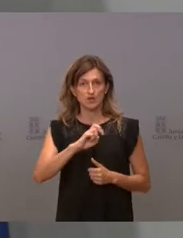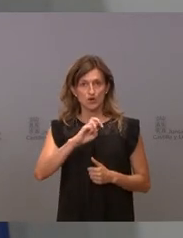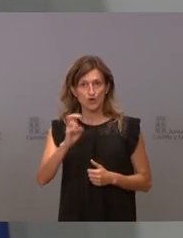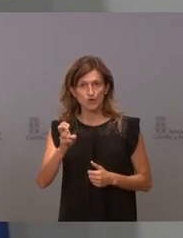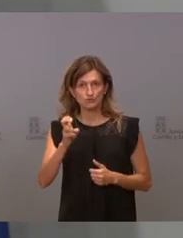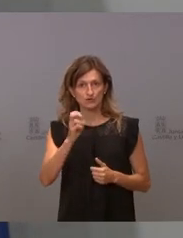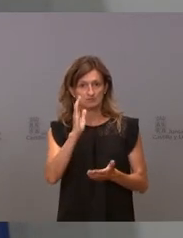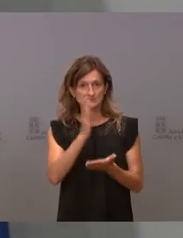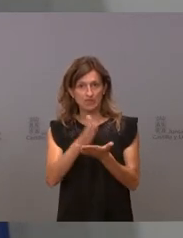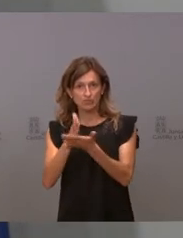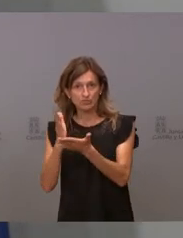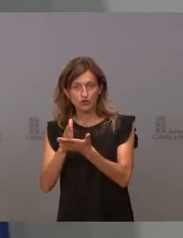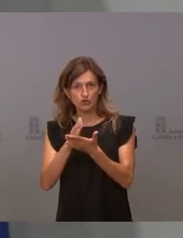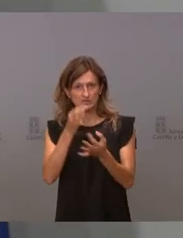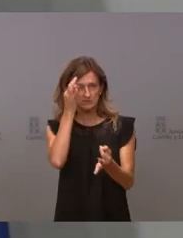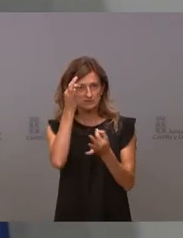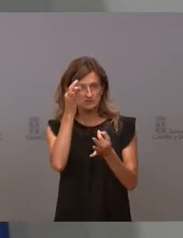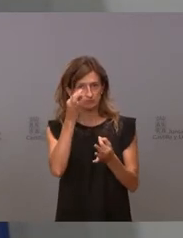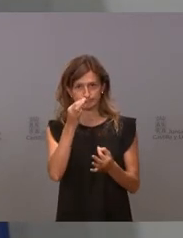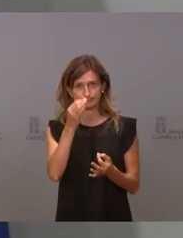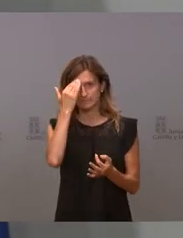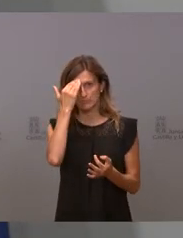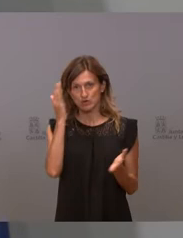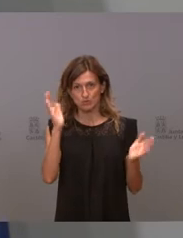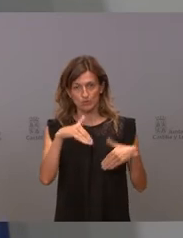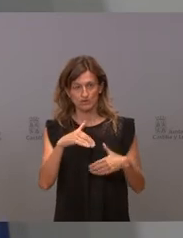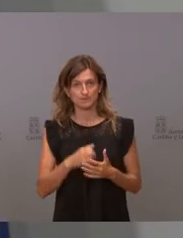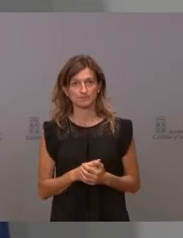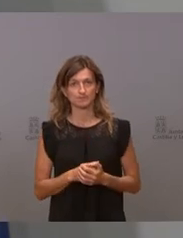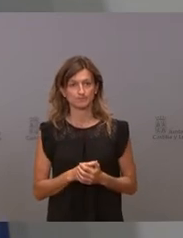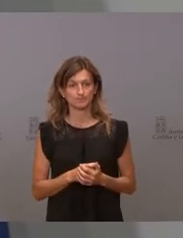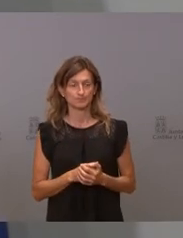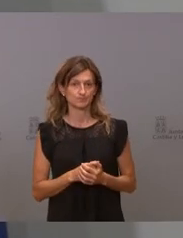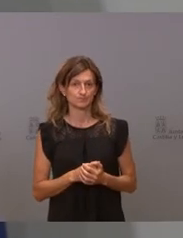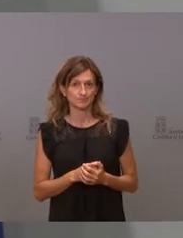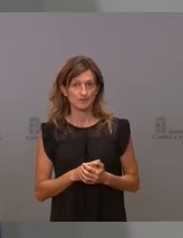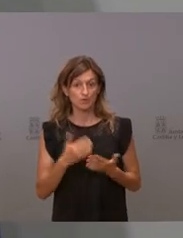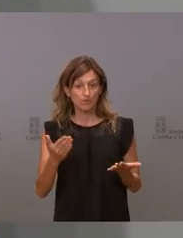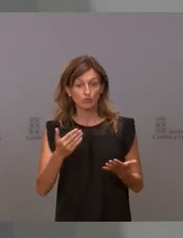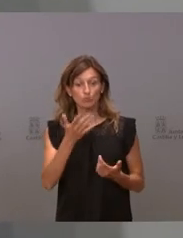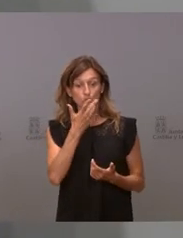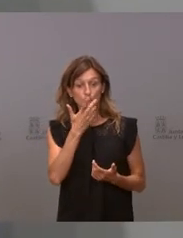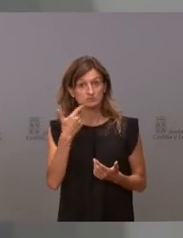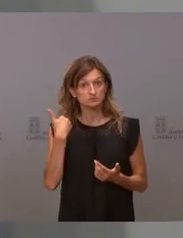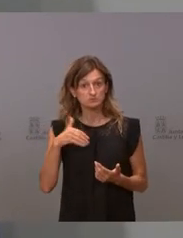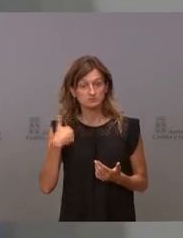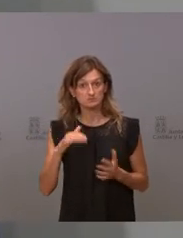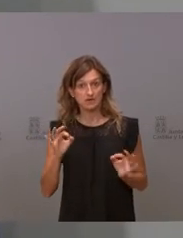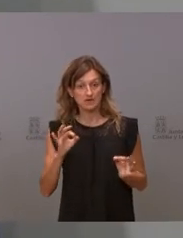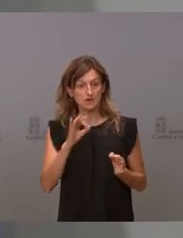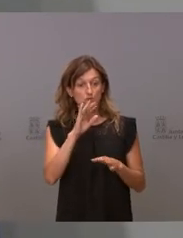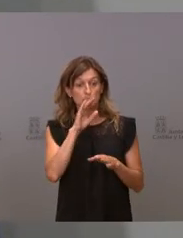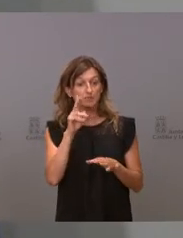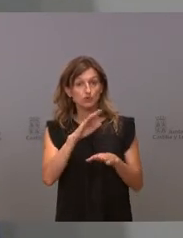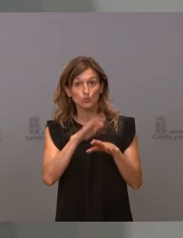me sé las sanciones a la de ello, pero todo aquello, en el que tengamos conocimiento, que no cumpla la